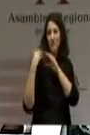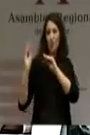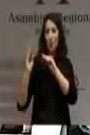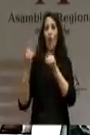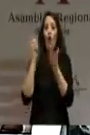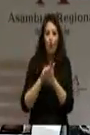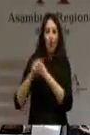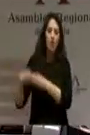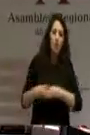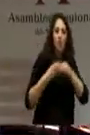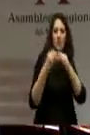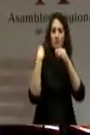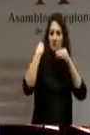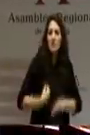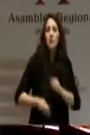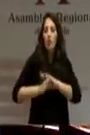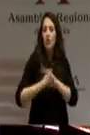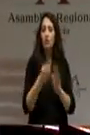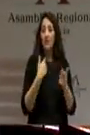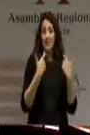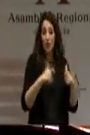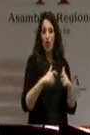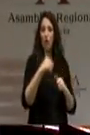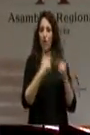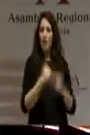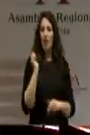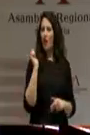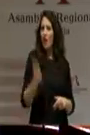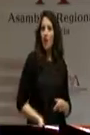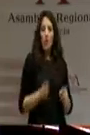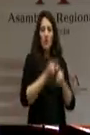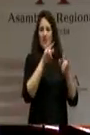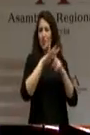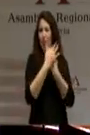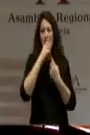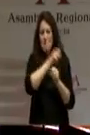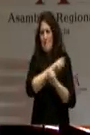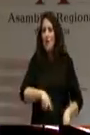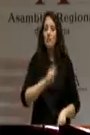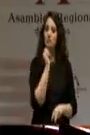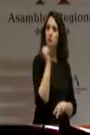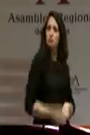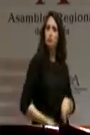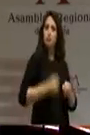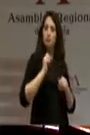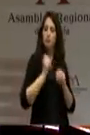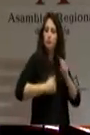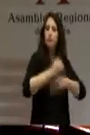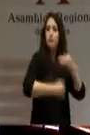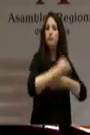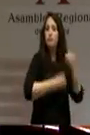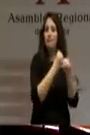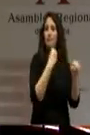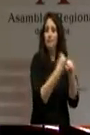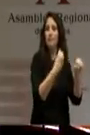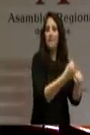sector que ha seguido generando riqueza en nuestra tierra en los peores momentos. ¿Qué pueden esperar de su Gobierno? Lo mismo